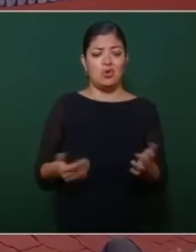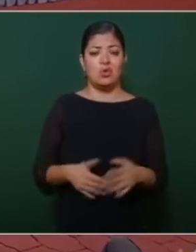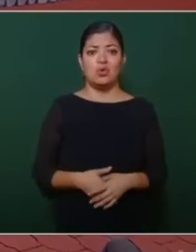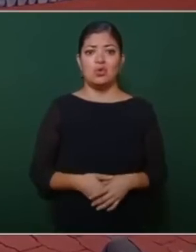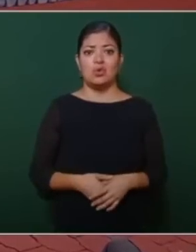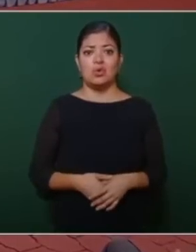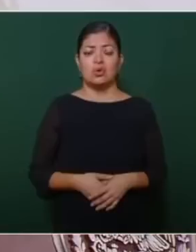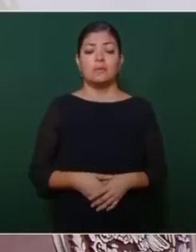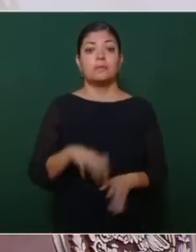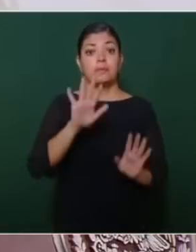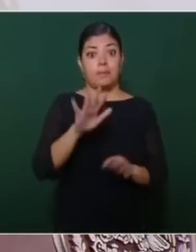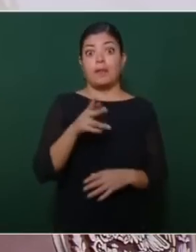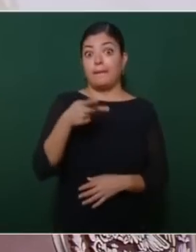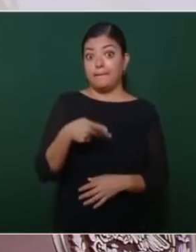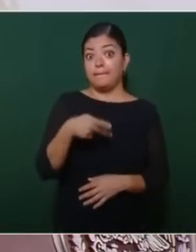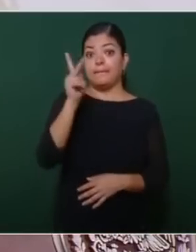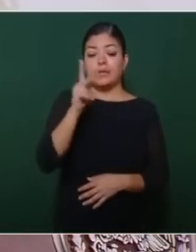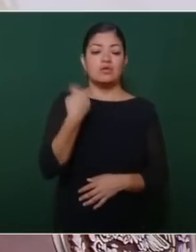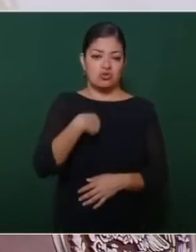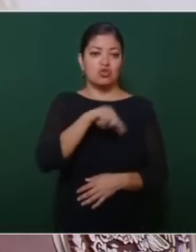Fue lo primero que hicimos.